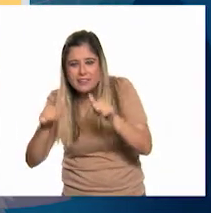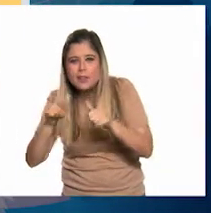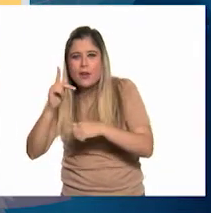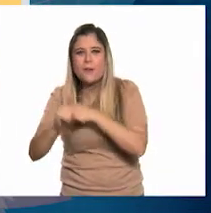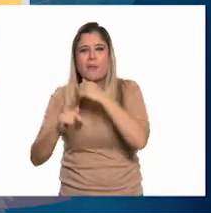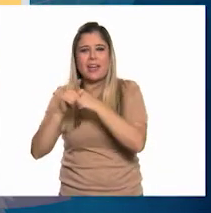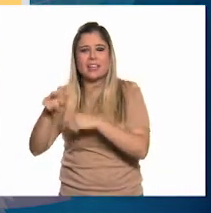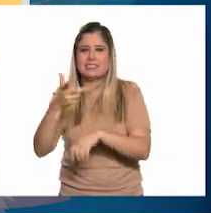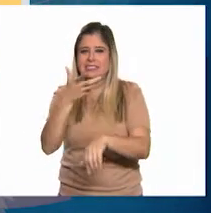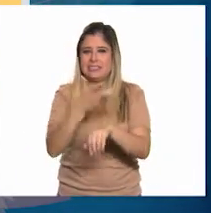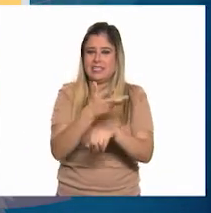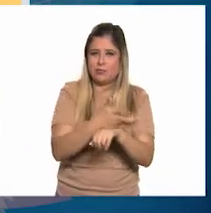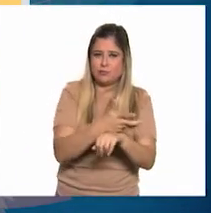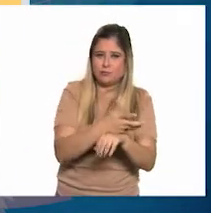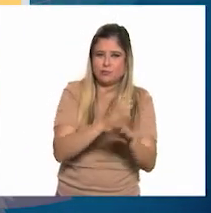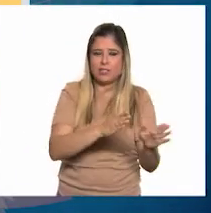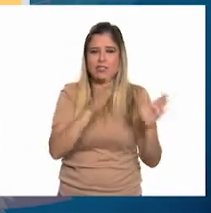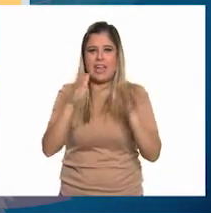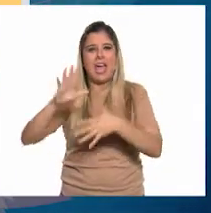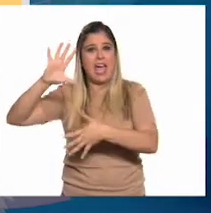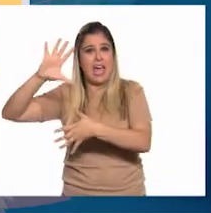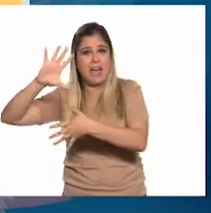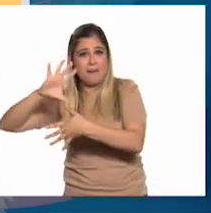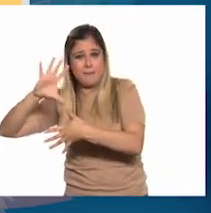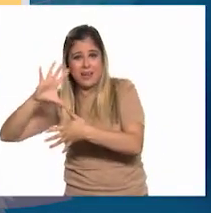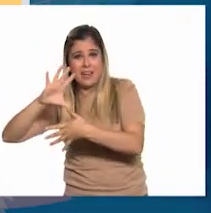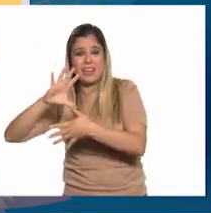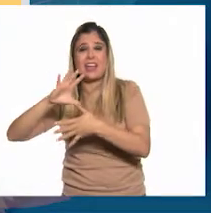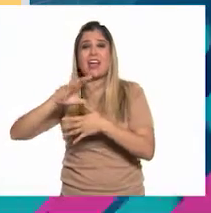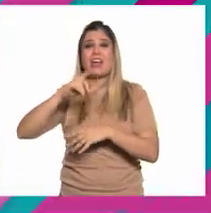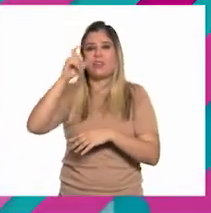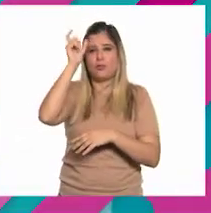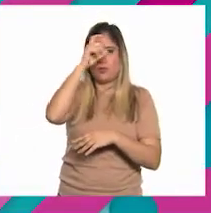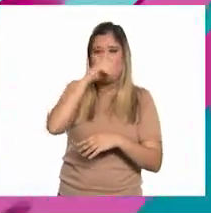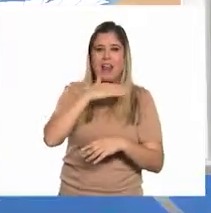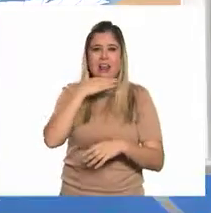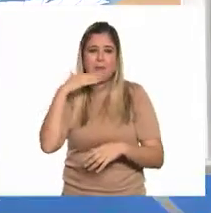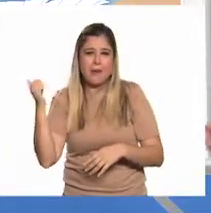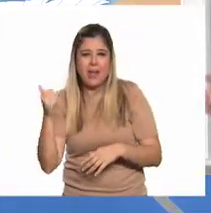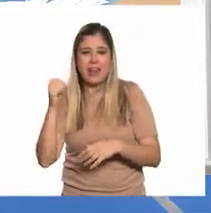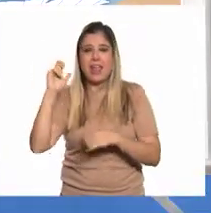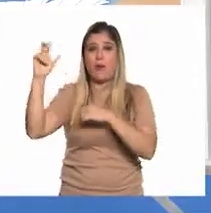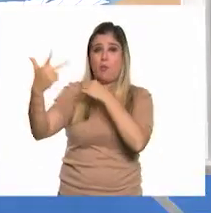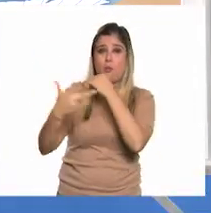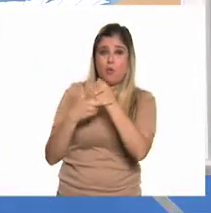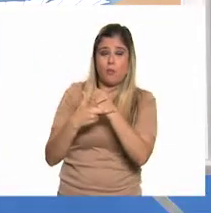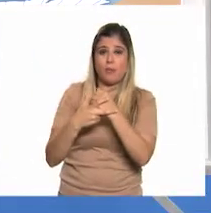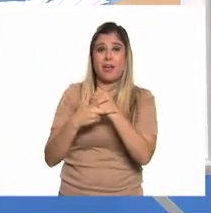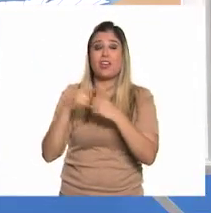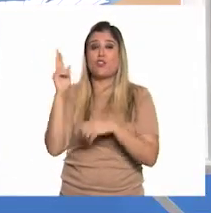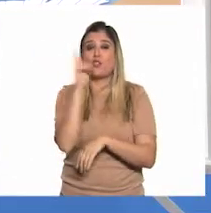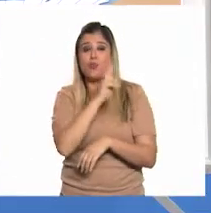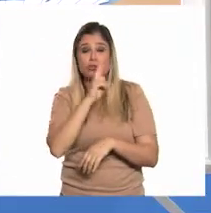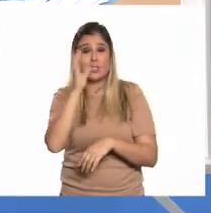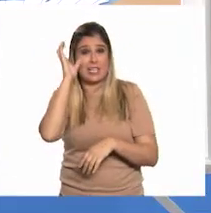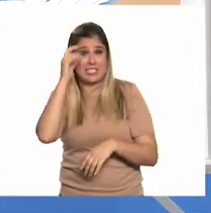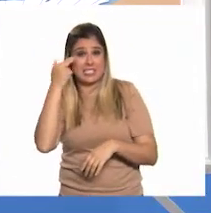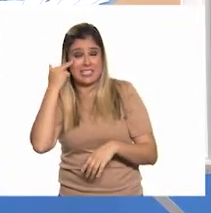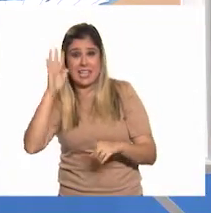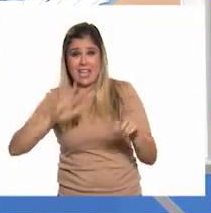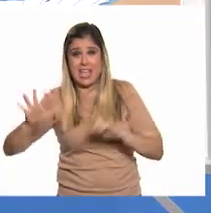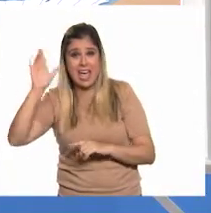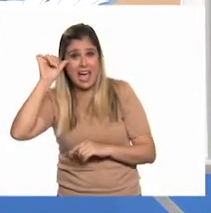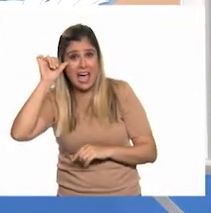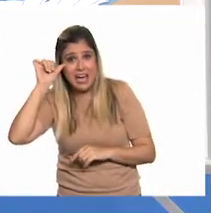países como Estados Unidos, en América, Turquía y Alemania, en Europa, Federación Rusa y China, en Asia.